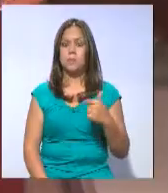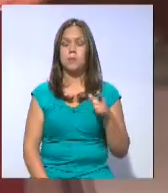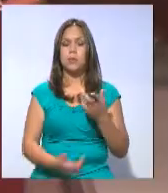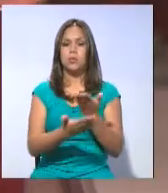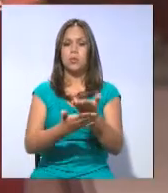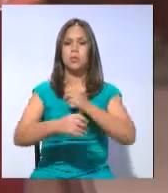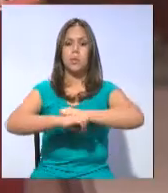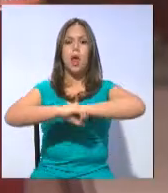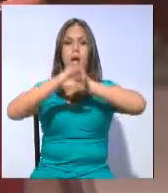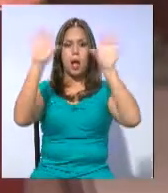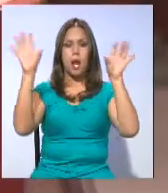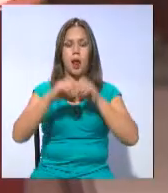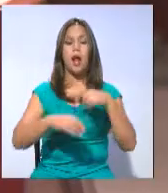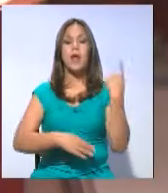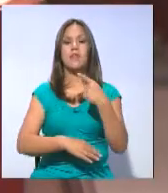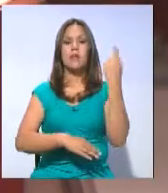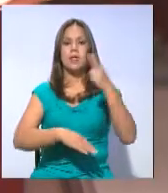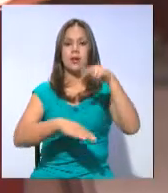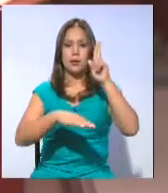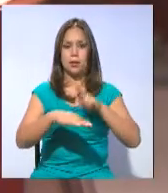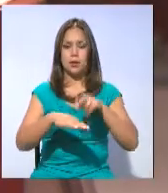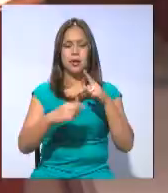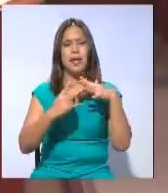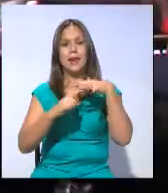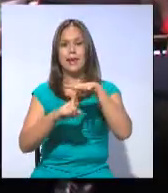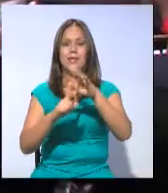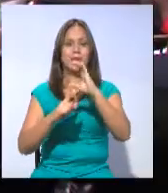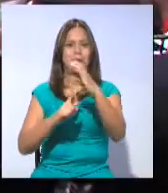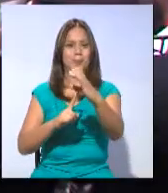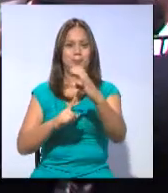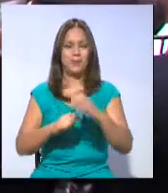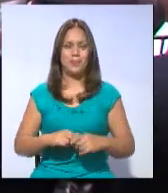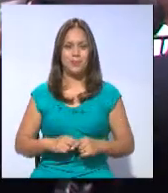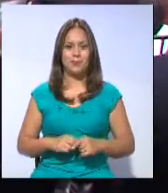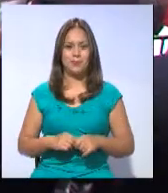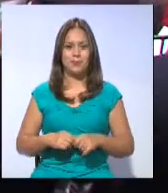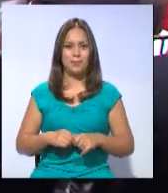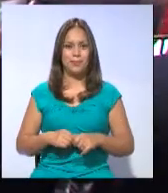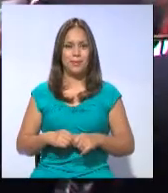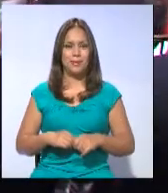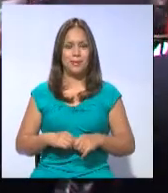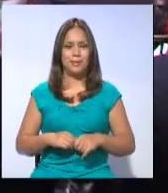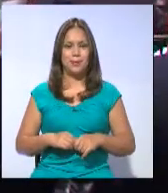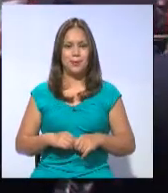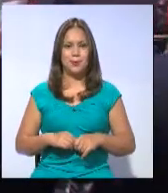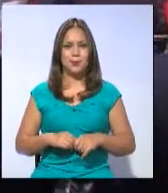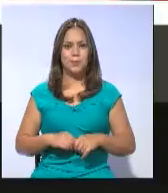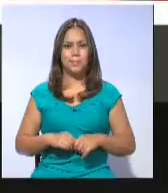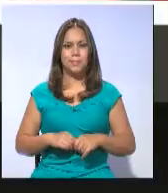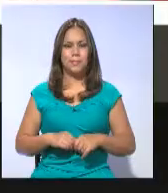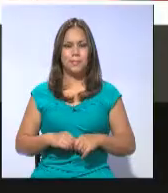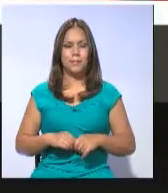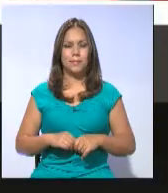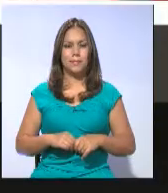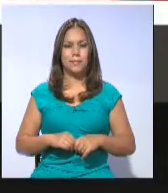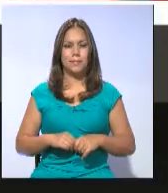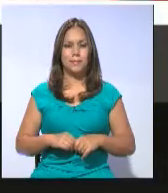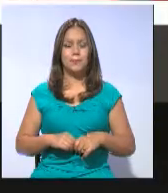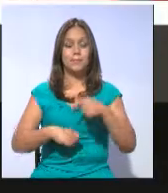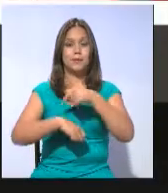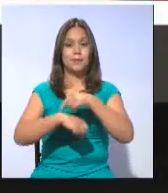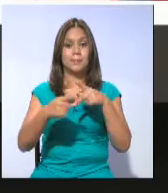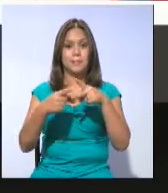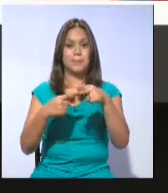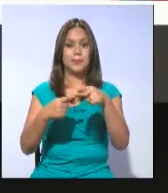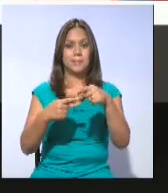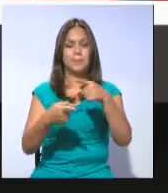claras, que marcó el Día Nacional de la Interculturalidad. Mariela Logroño, TVL Noticias. Es momento de